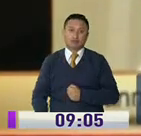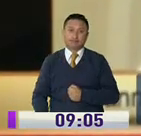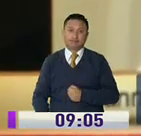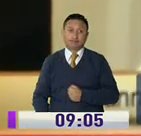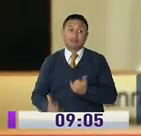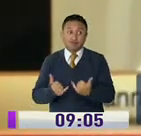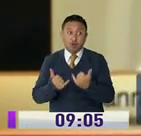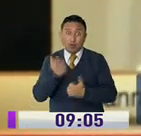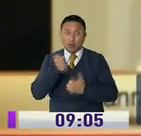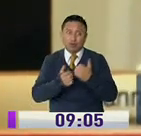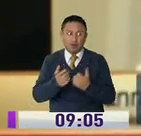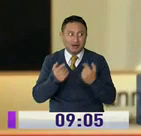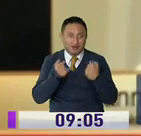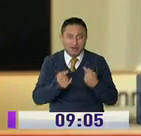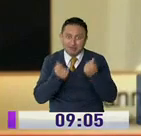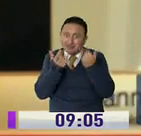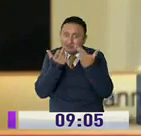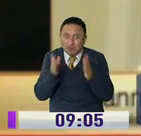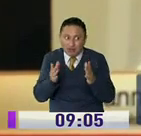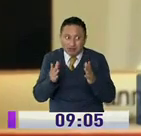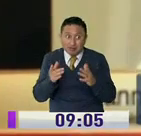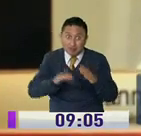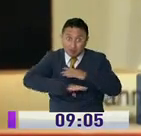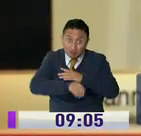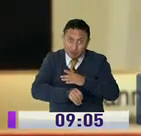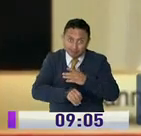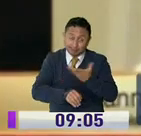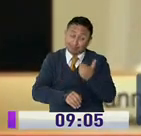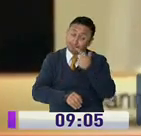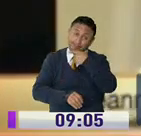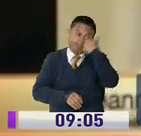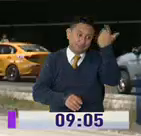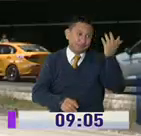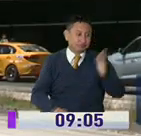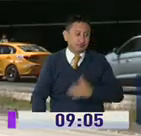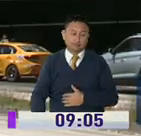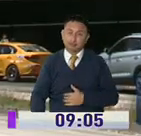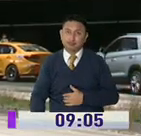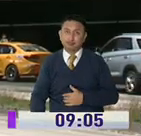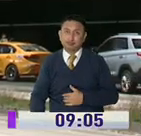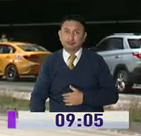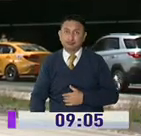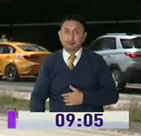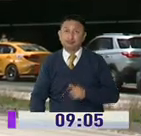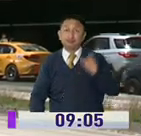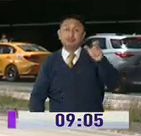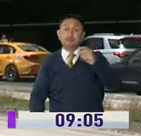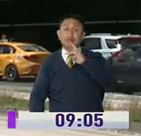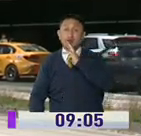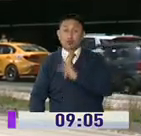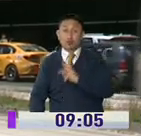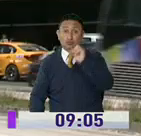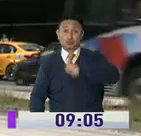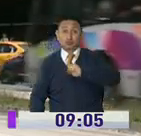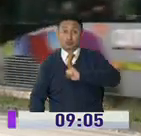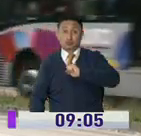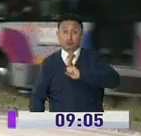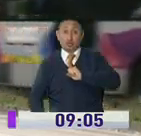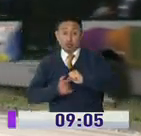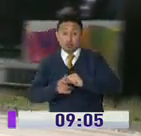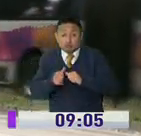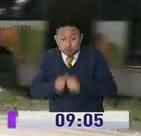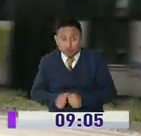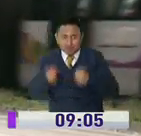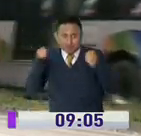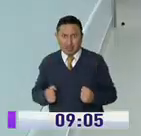Que en plena crisis humanitaria, perdón las expresiones, es miserable. Granda, por su lado, respondió asegurando que no se aferra al cargo,